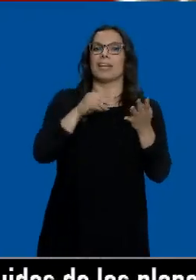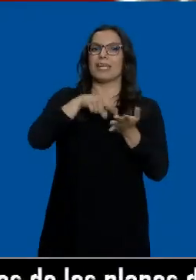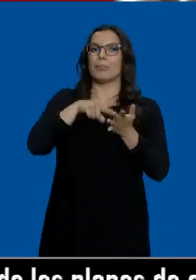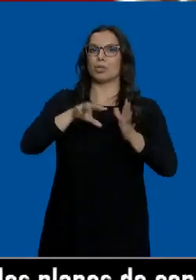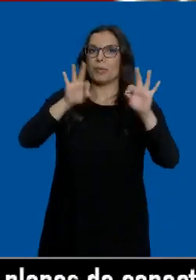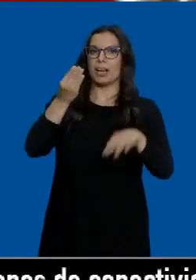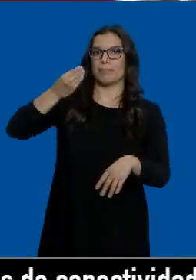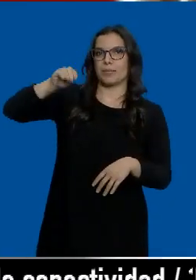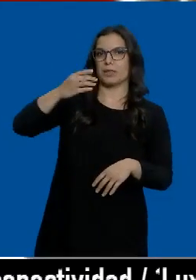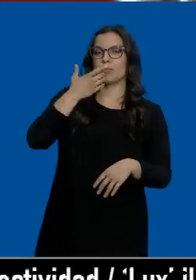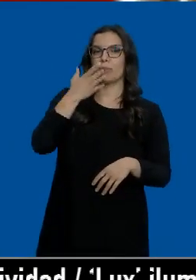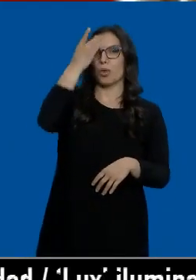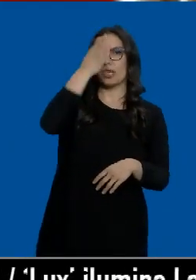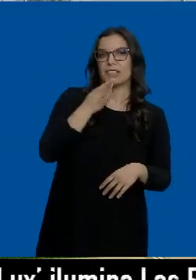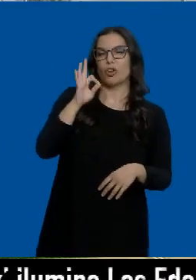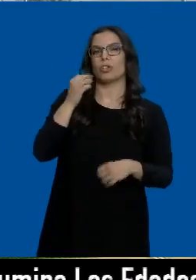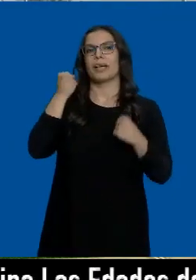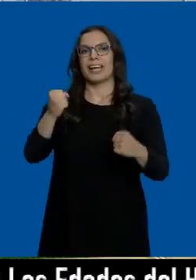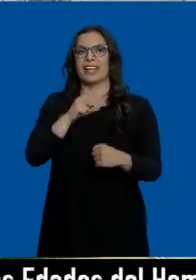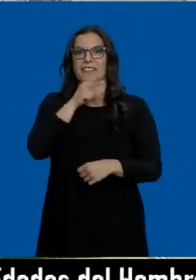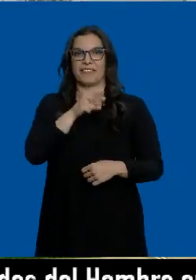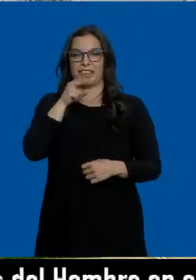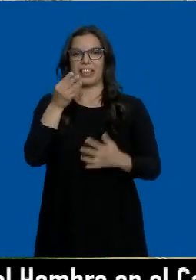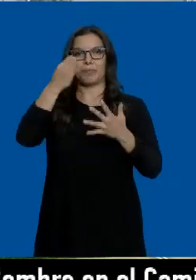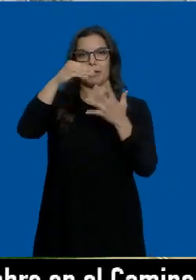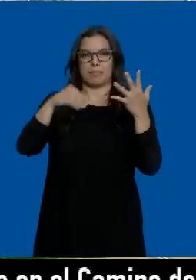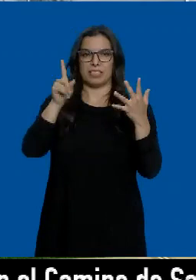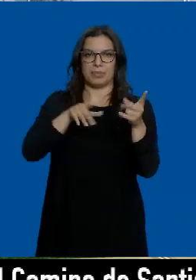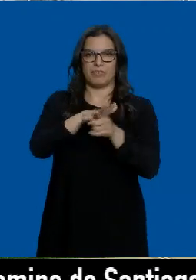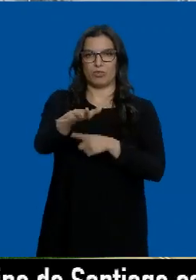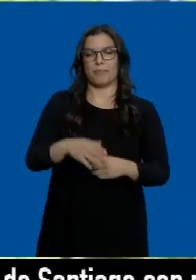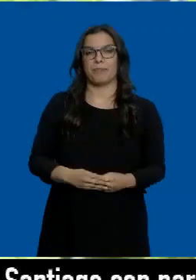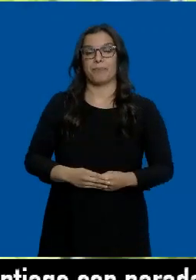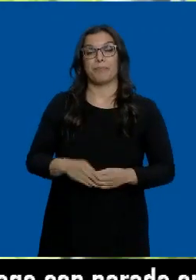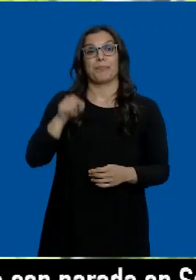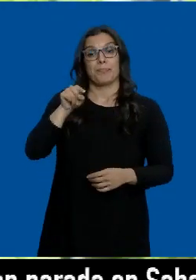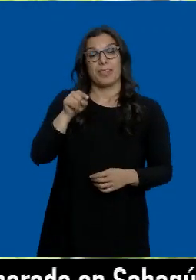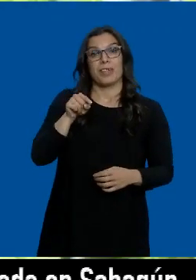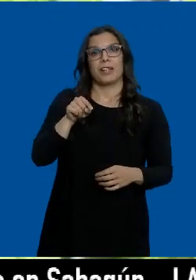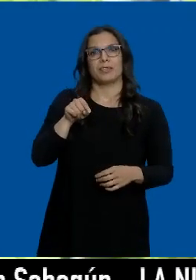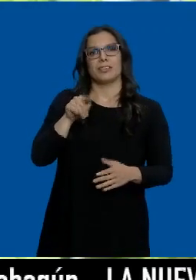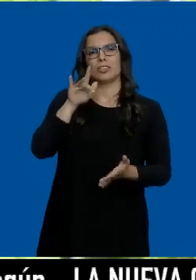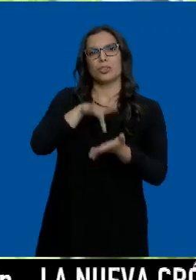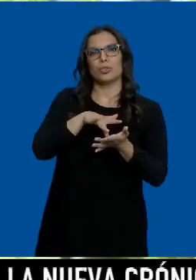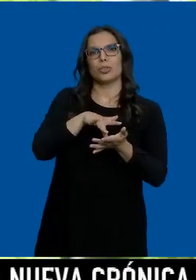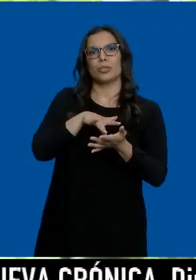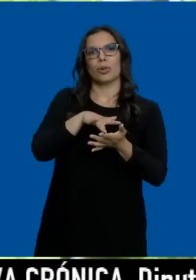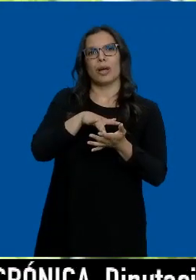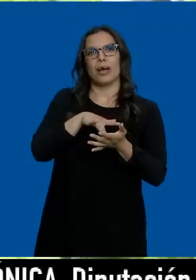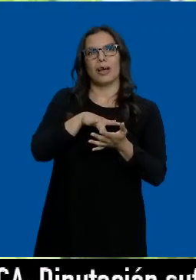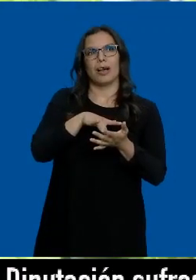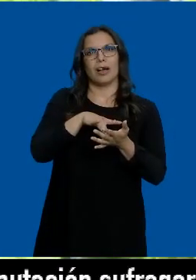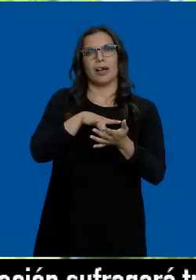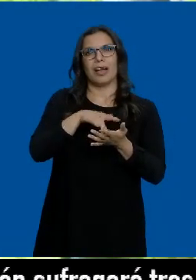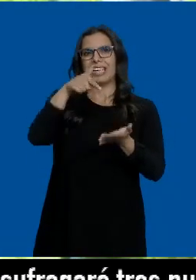especiales, como el digital o de energía verde, que también influyen. Ahí es donde se va a producir la